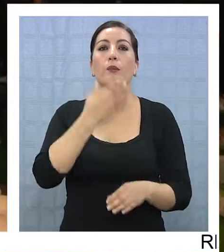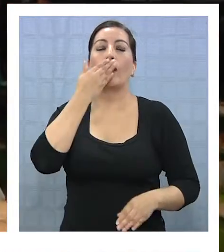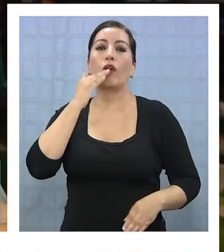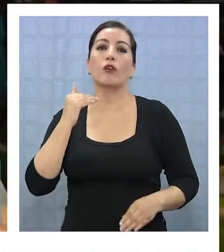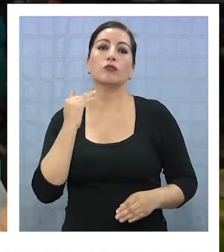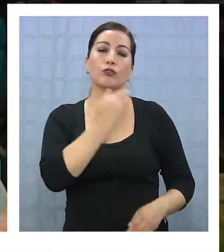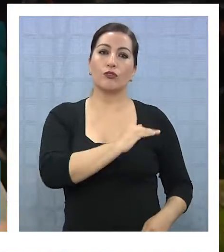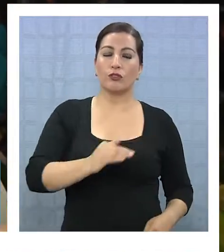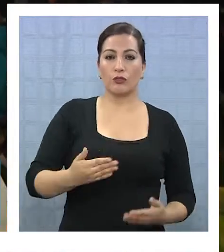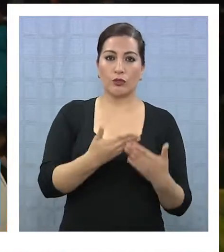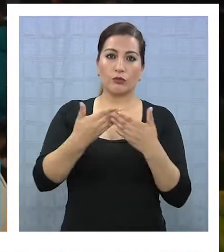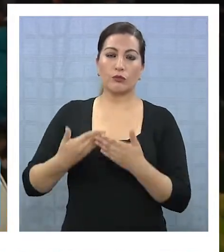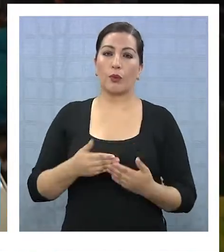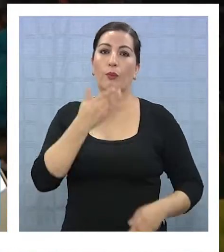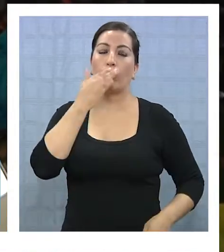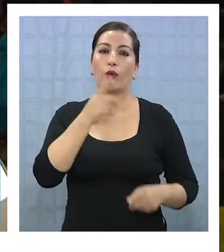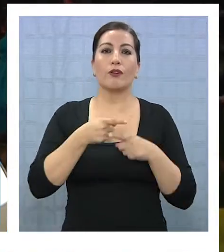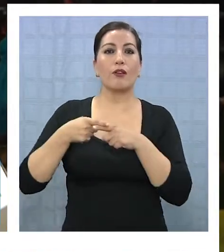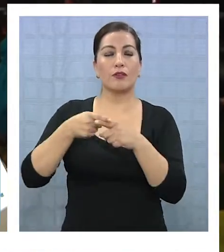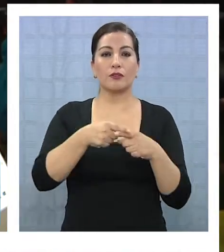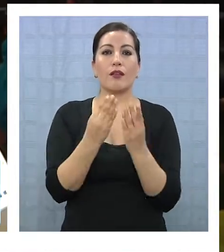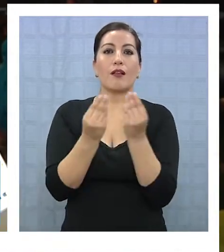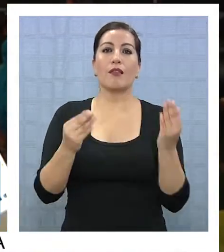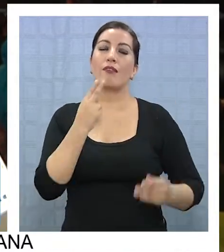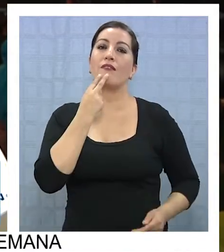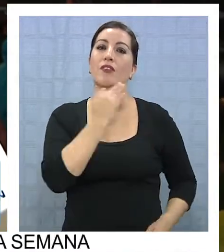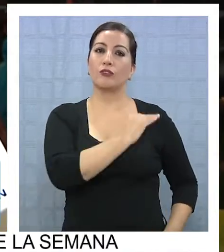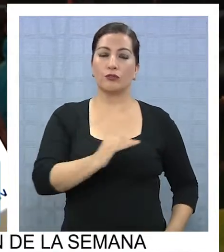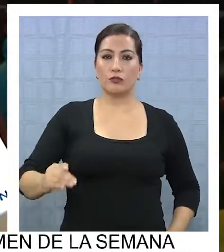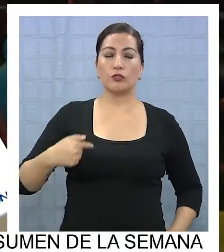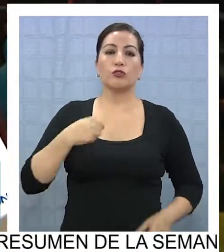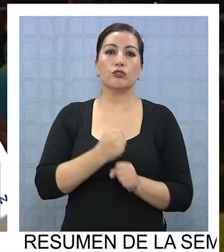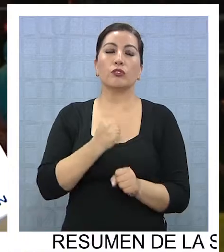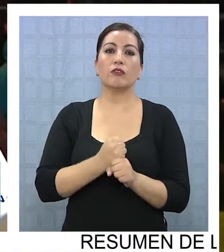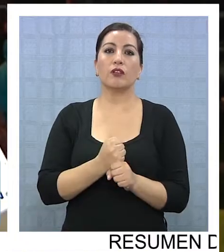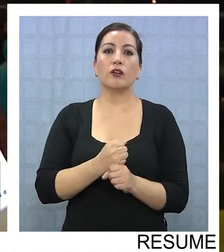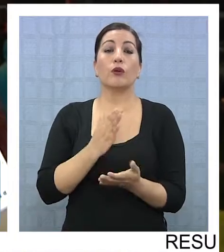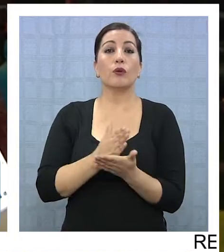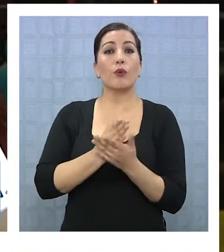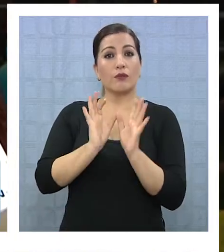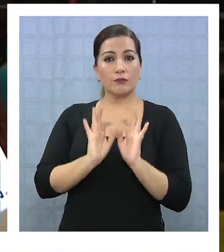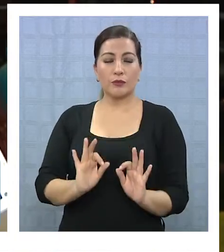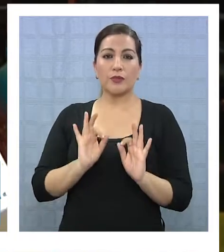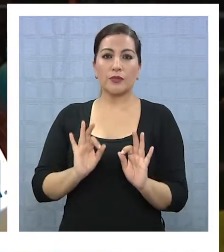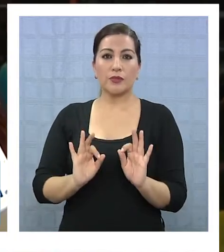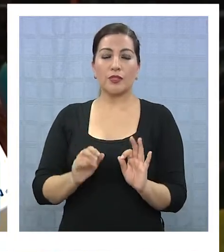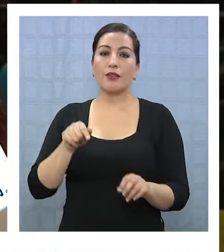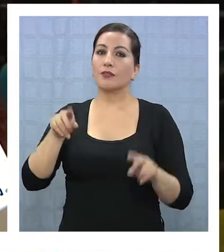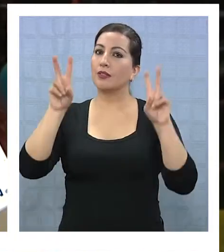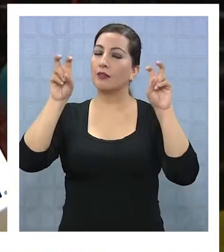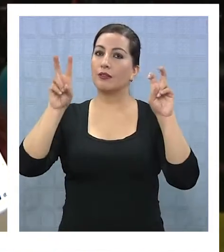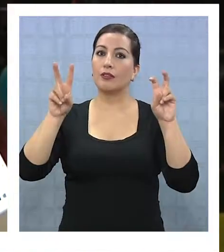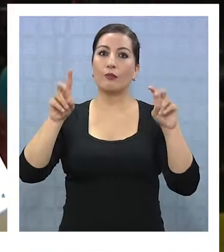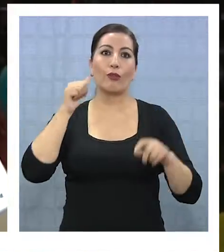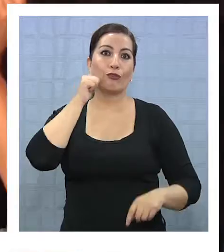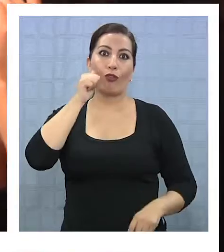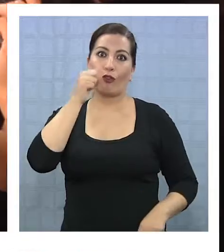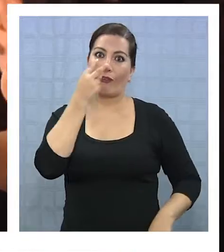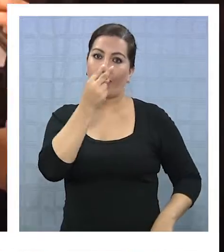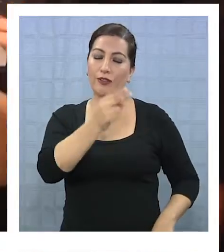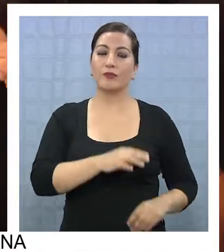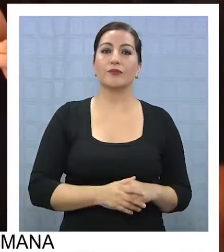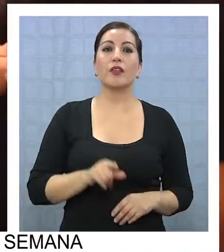nuestros alumnos y más que nada para mejorar la sociedad y la calidad de vida de nuestros estudiantes. Yo trabajo en una escuela especial, entonces este tema nos atañe, pero diariamente.